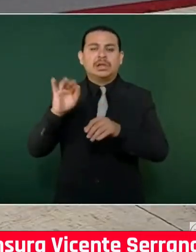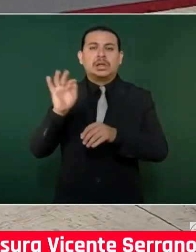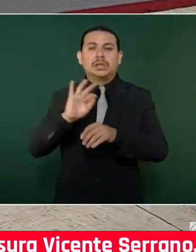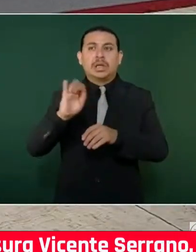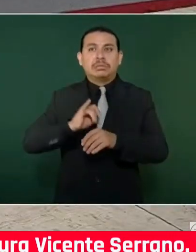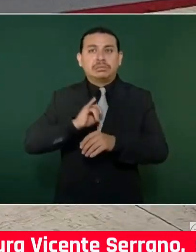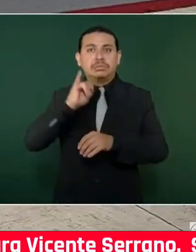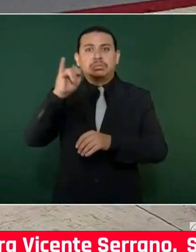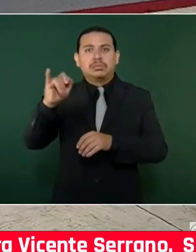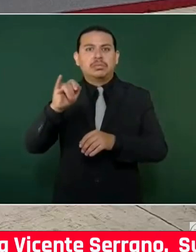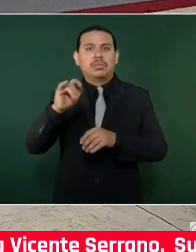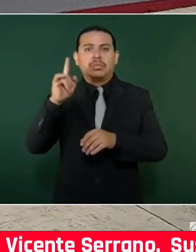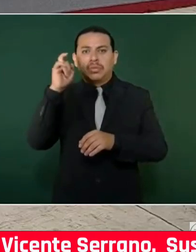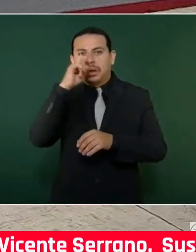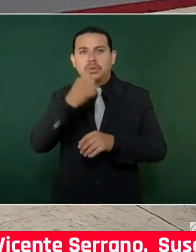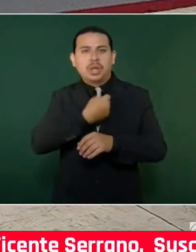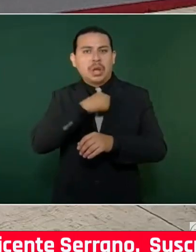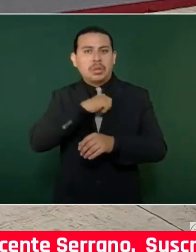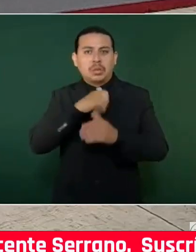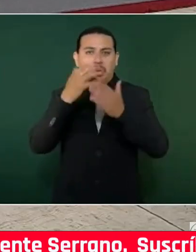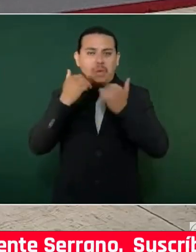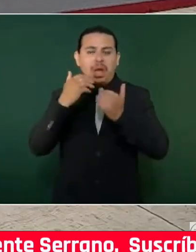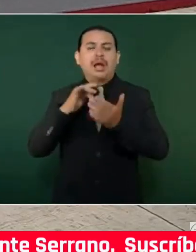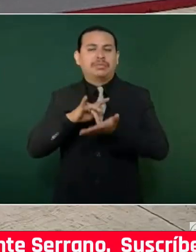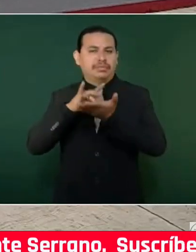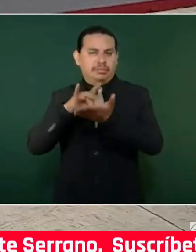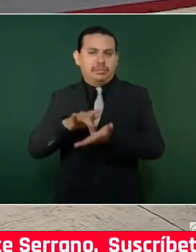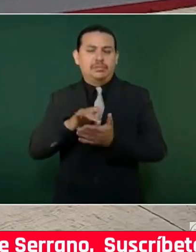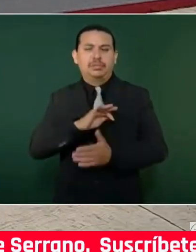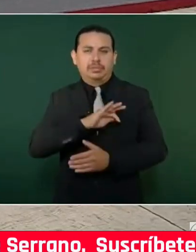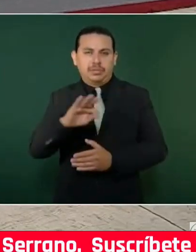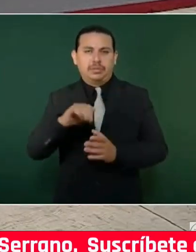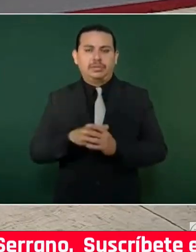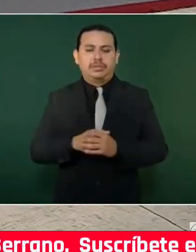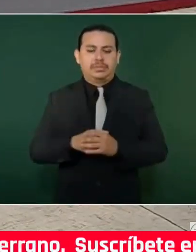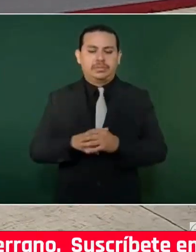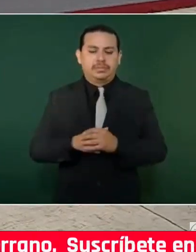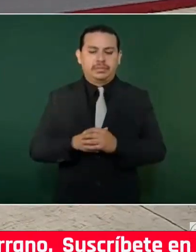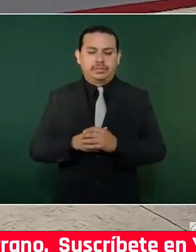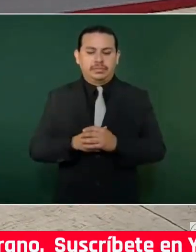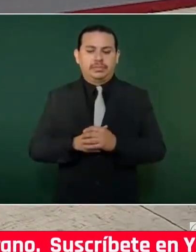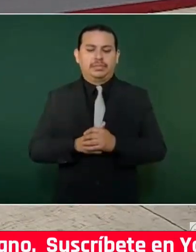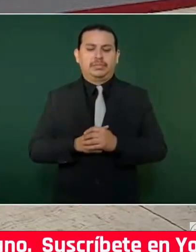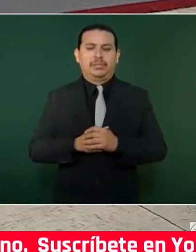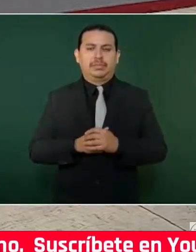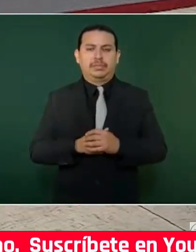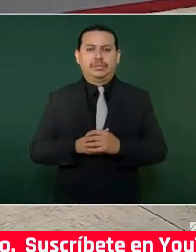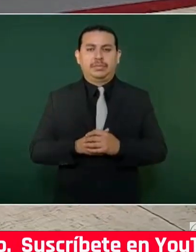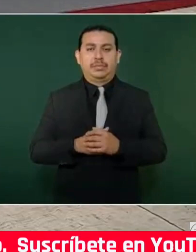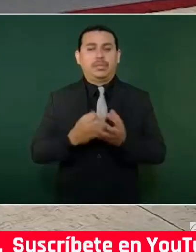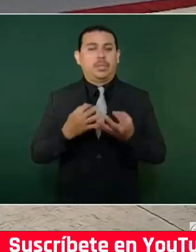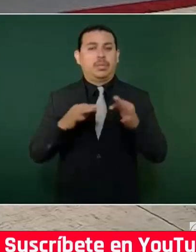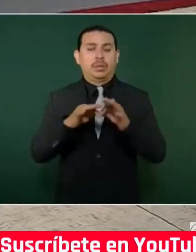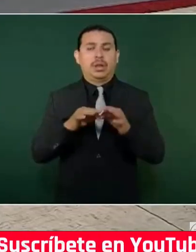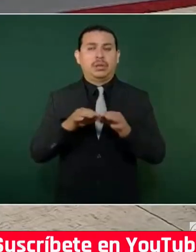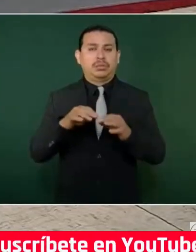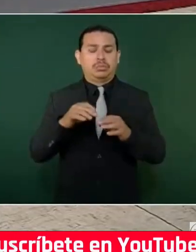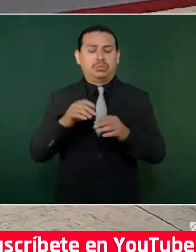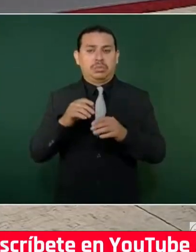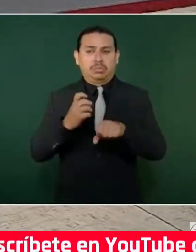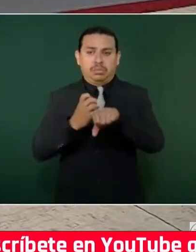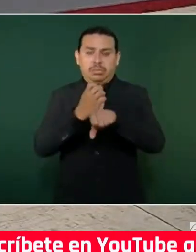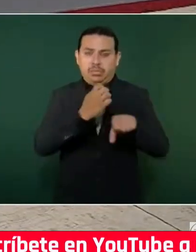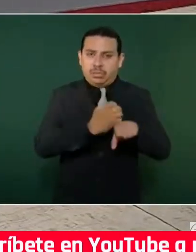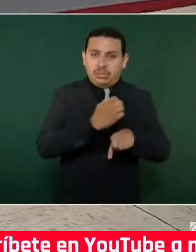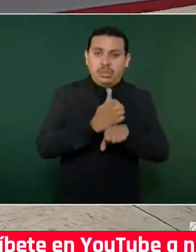a verlo a continuación. La que sigue, por favor. Esto es más que nada brindar una atención médica de primer